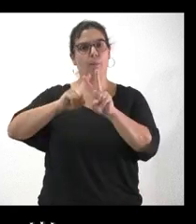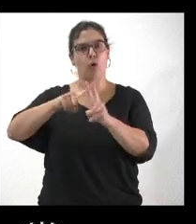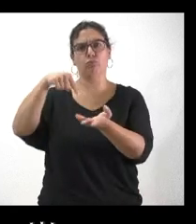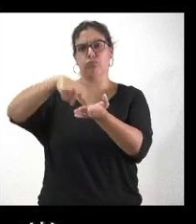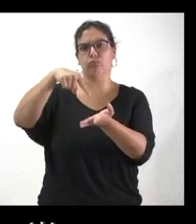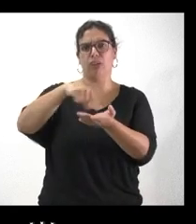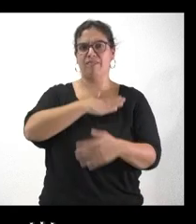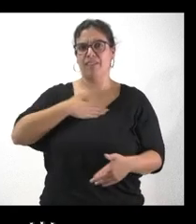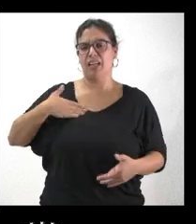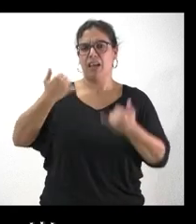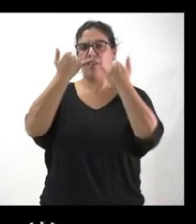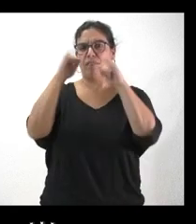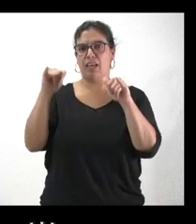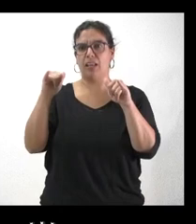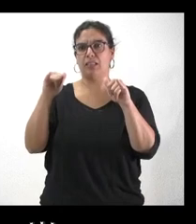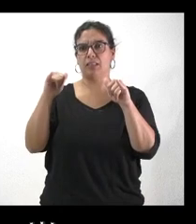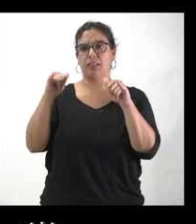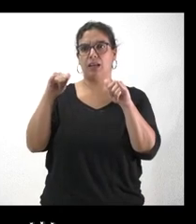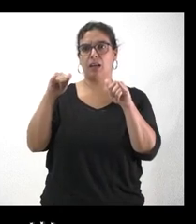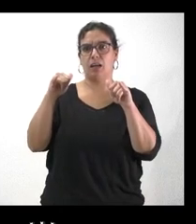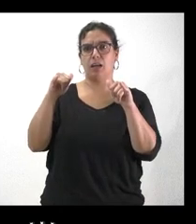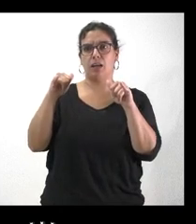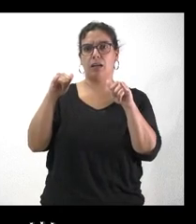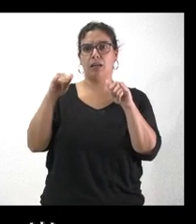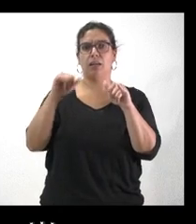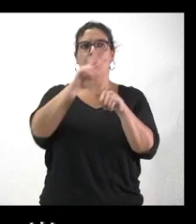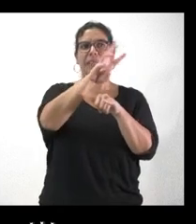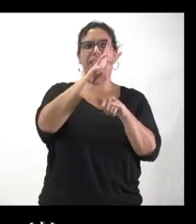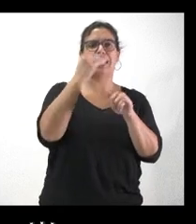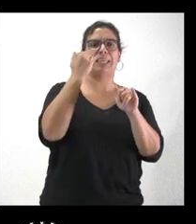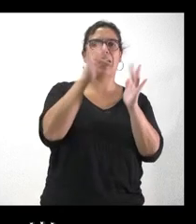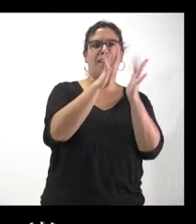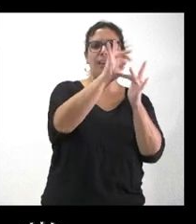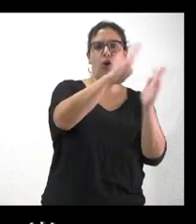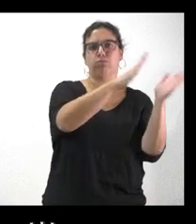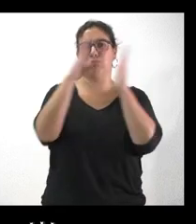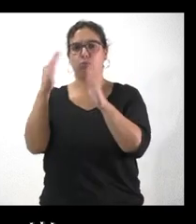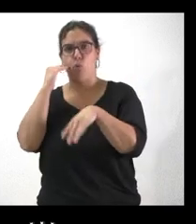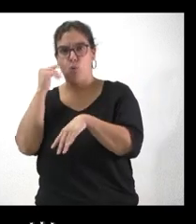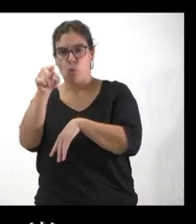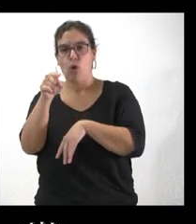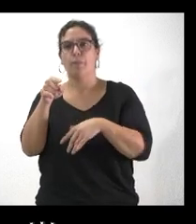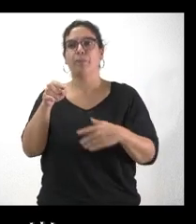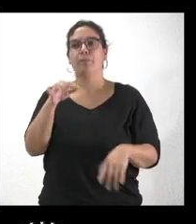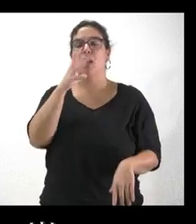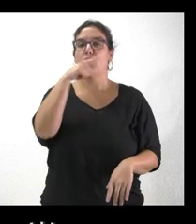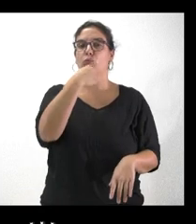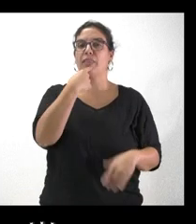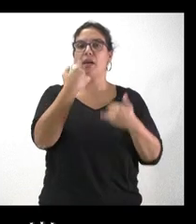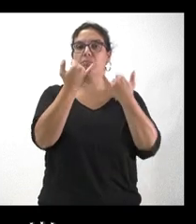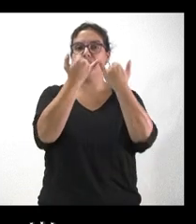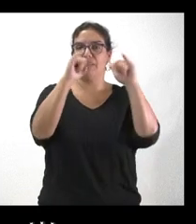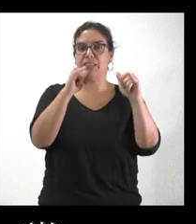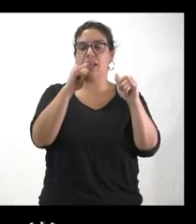trasladar el festivo que no se celebraba en Villalar al 25 de julio. Ahora dicen ustedes que el de Villalar se mantiene porque